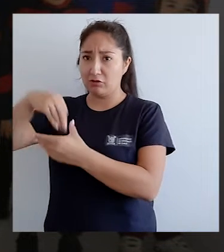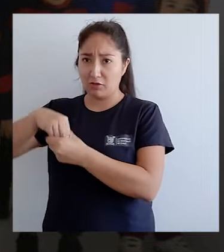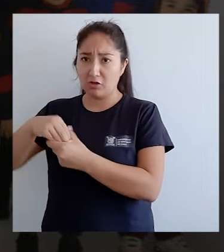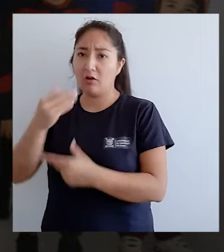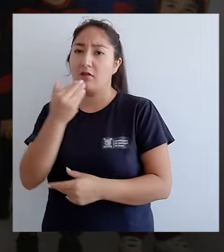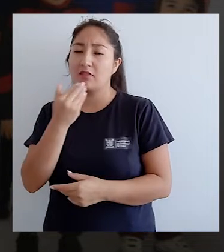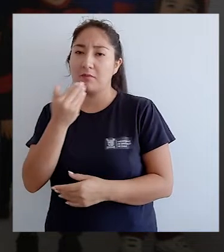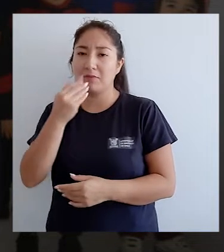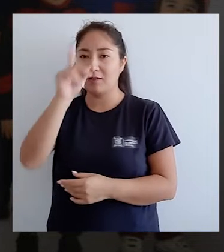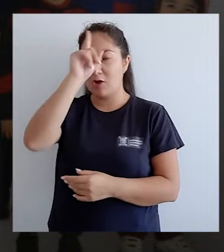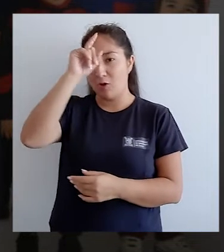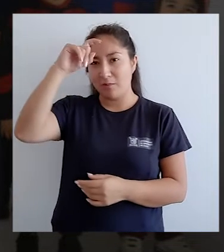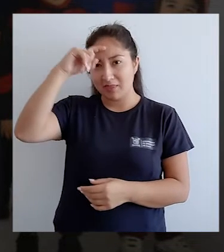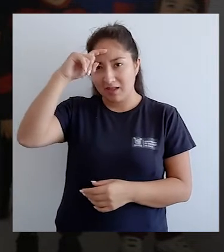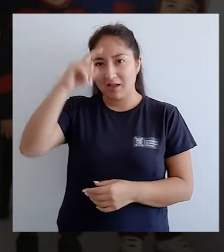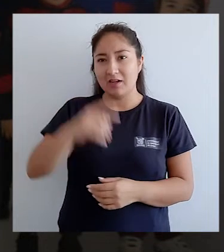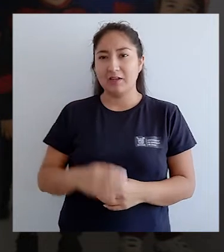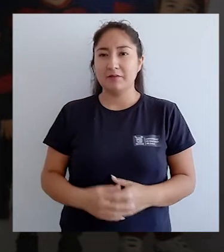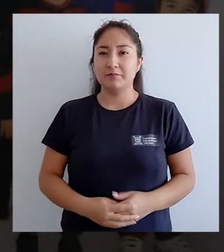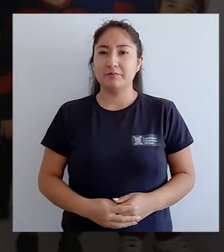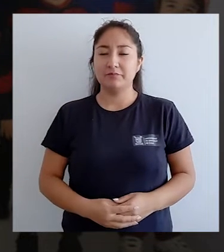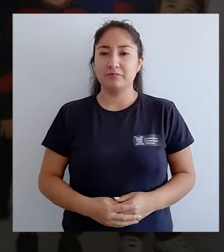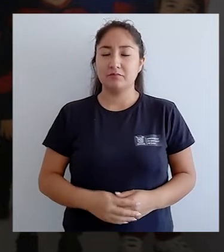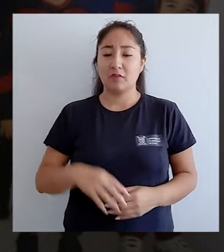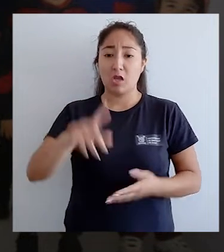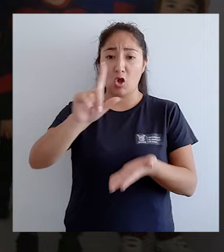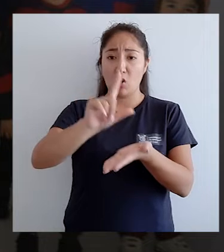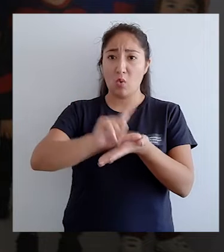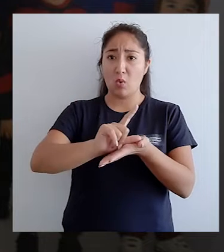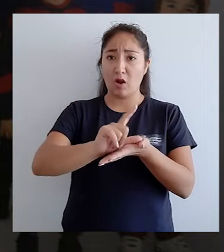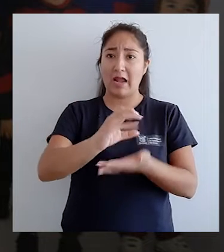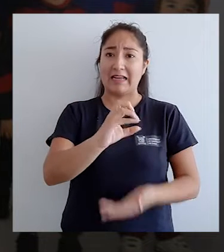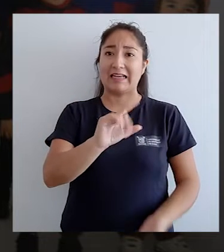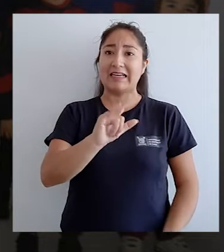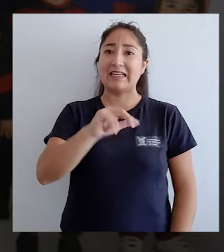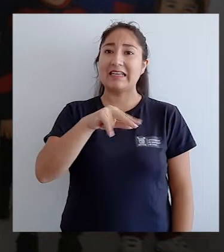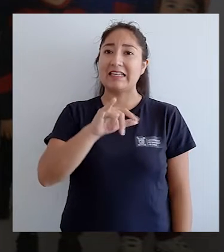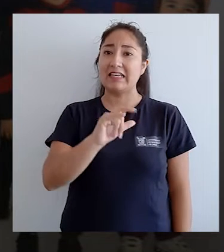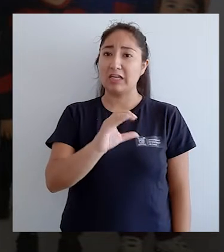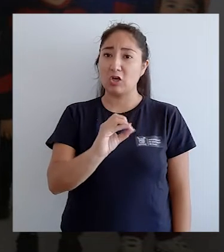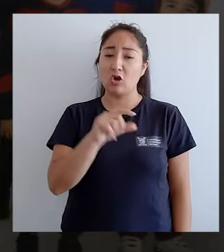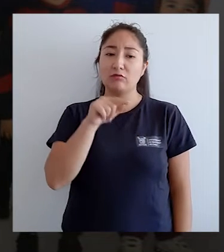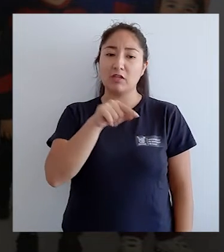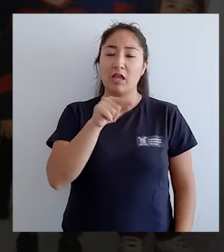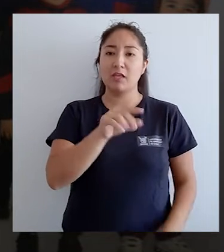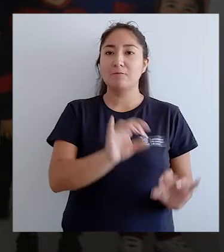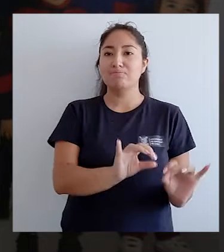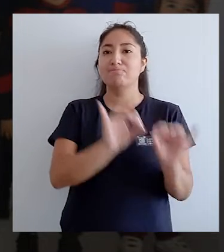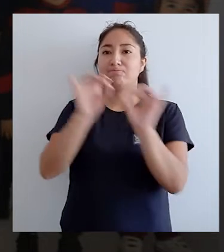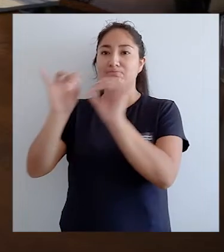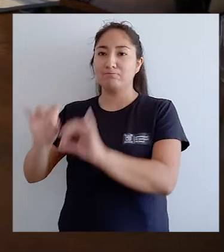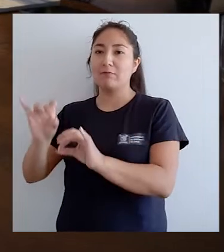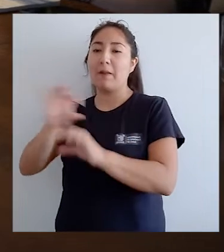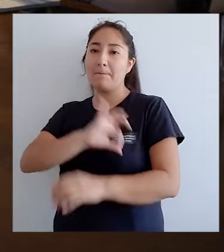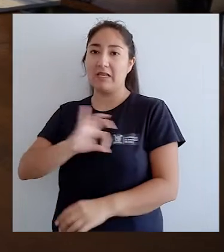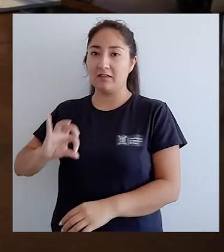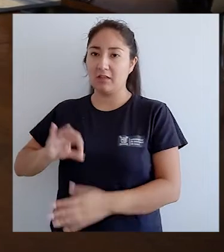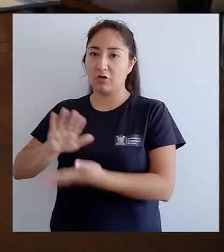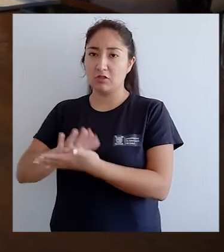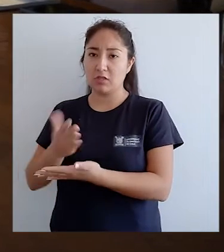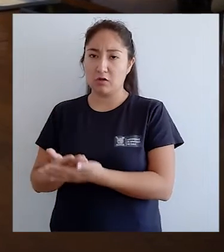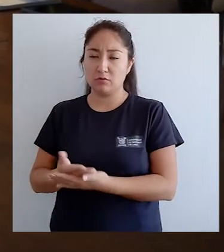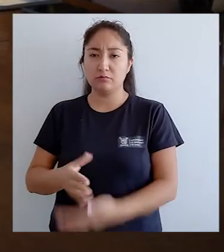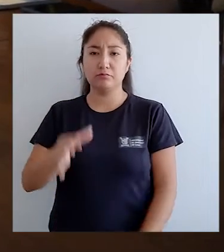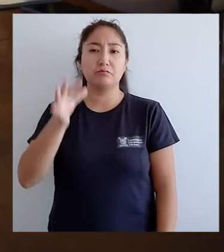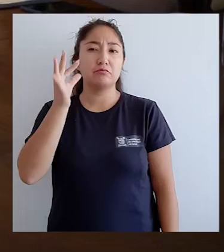También el tema de los hospitales, como los campos clínicos, que tendremos que llevar al Ministerio de Salud. Comentábamos